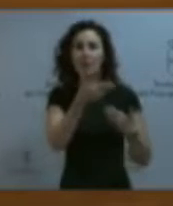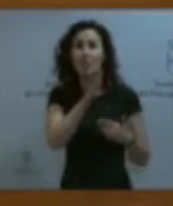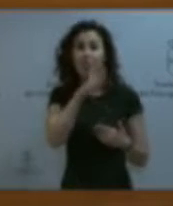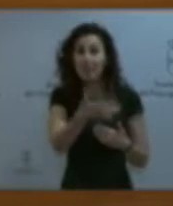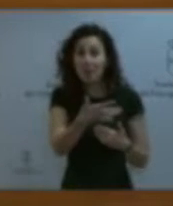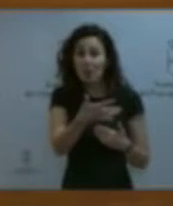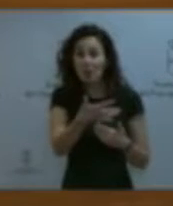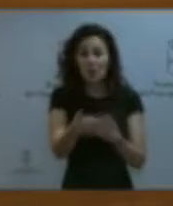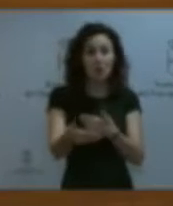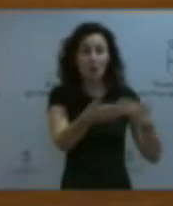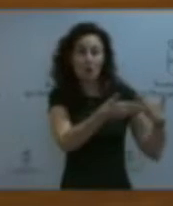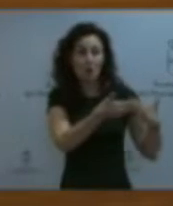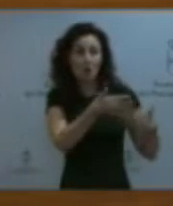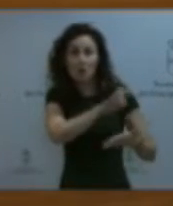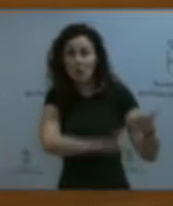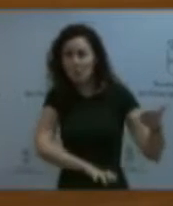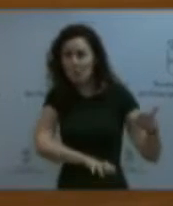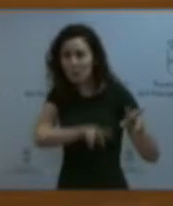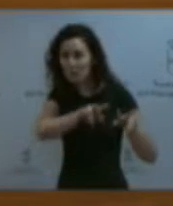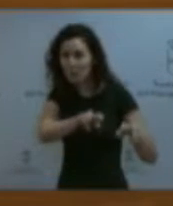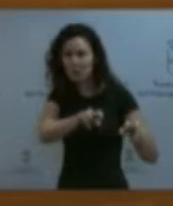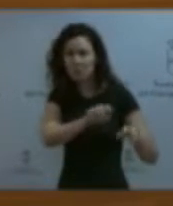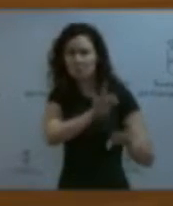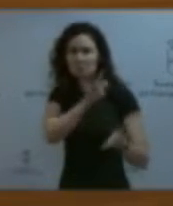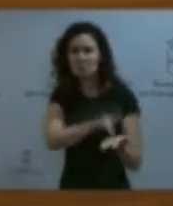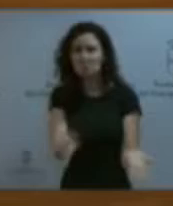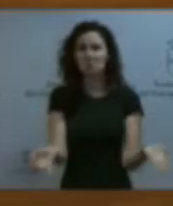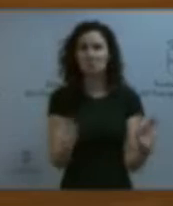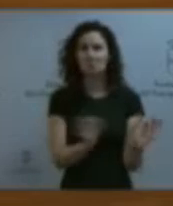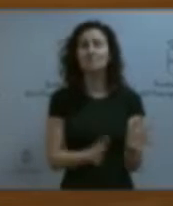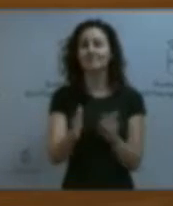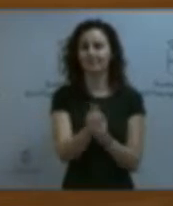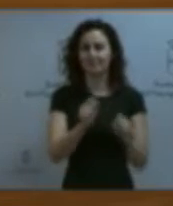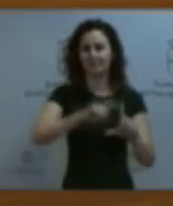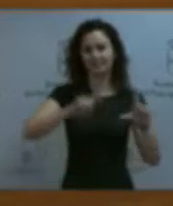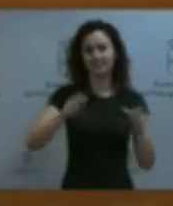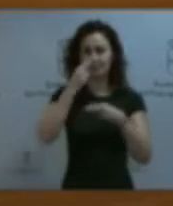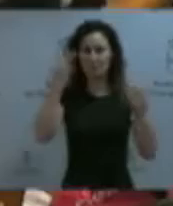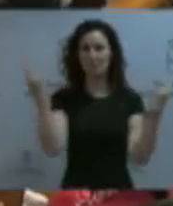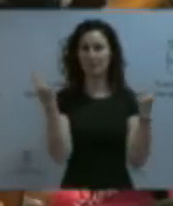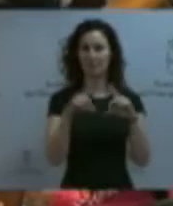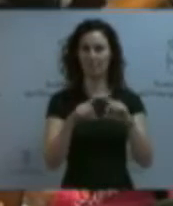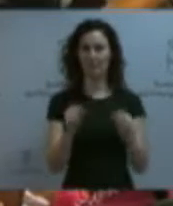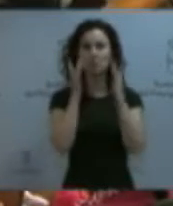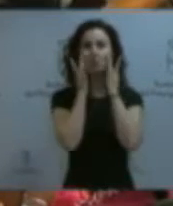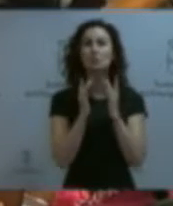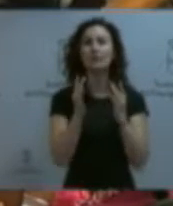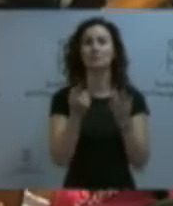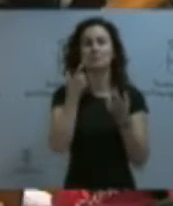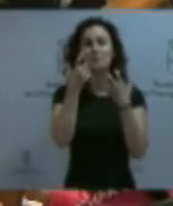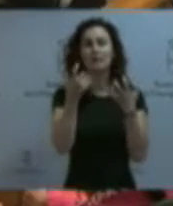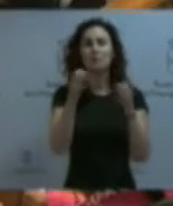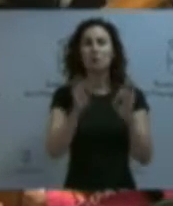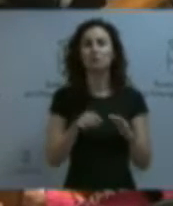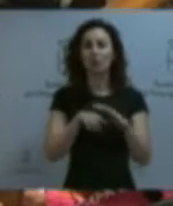se ha sido capaz de desarrollar un nuevo texto que sitúe y fije las prioridades de la actividad estadística pública asturiana. Pero, además, hay que destacar que la